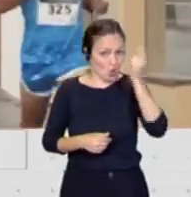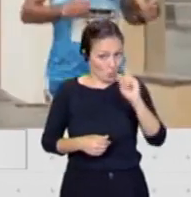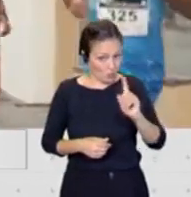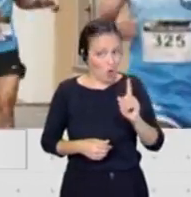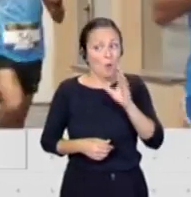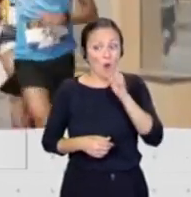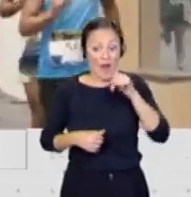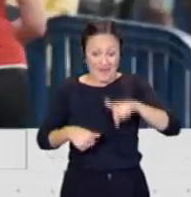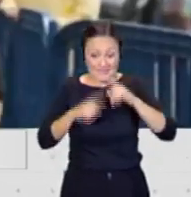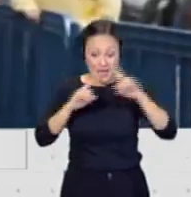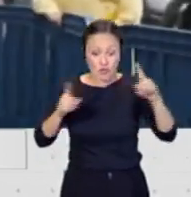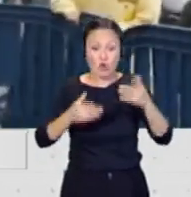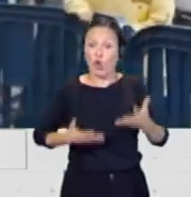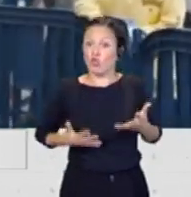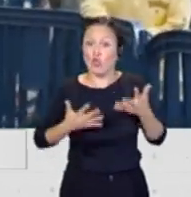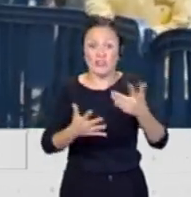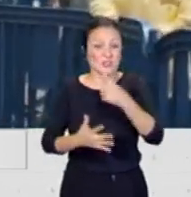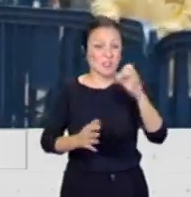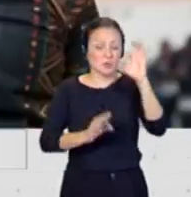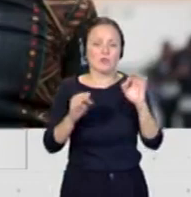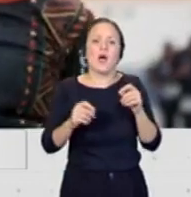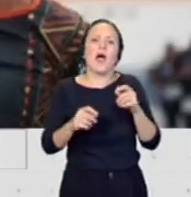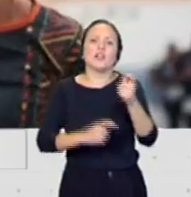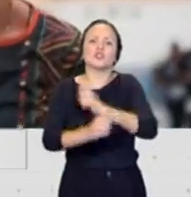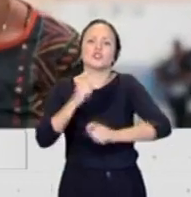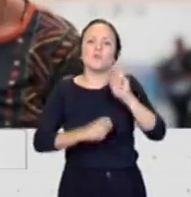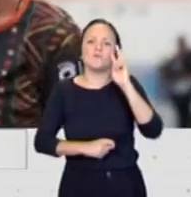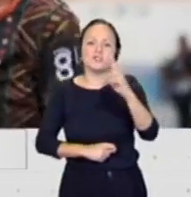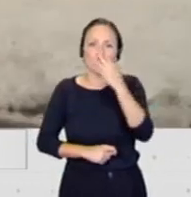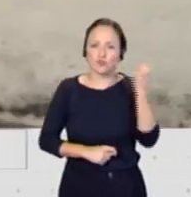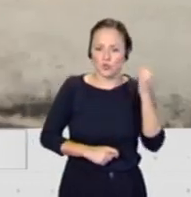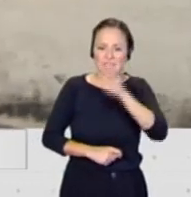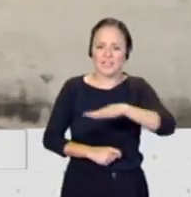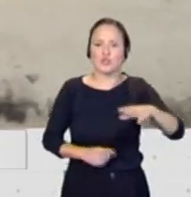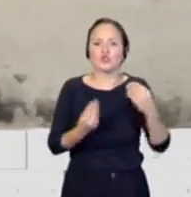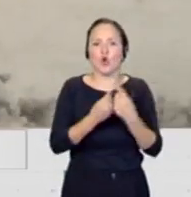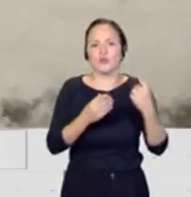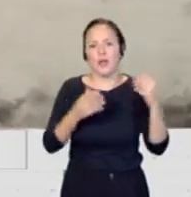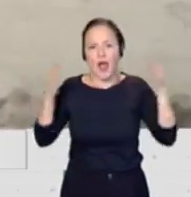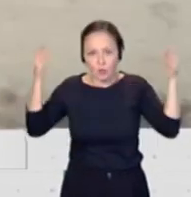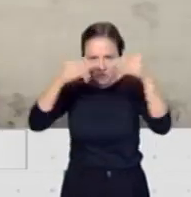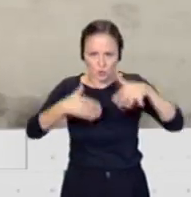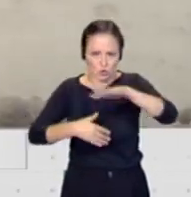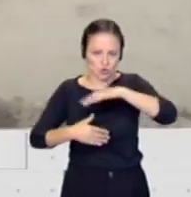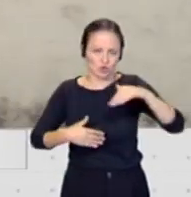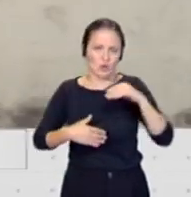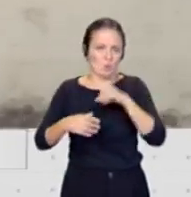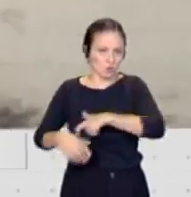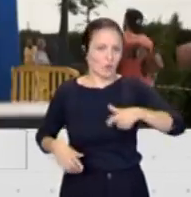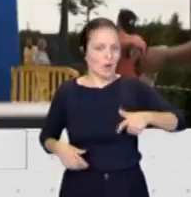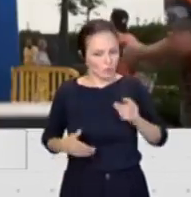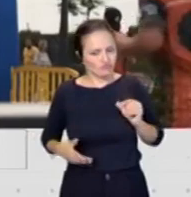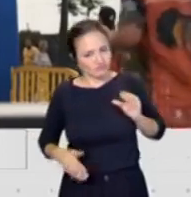carrera a la Asociación Visión Azul de Niños con Autismo de Puerto de la Cruz. Como siempre, ese carácter solidario, ¿no? Sí. también